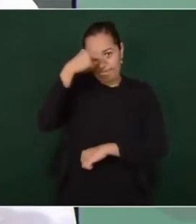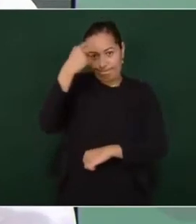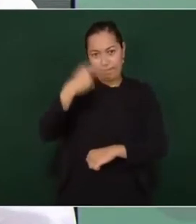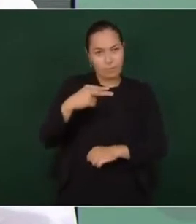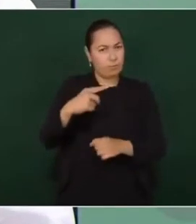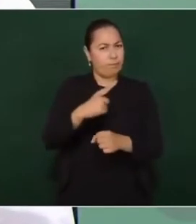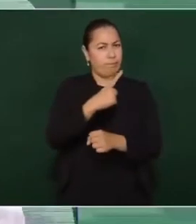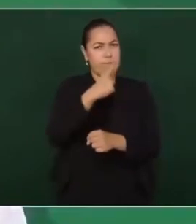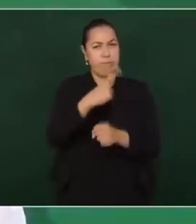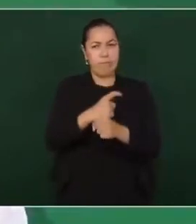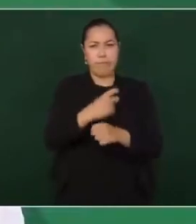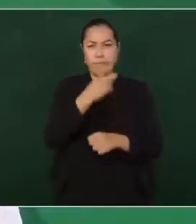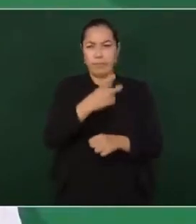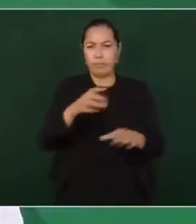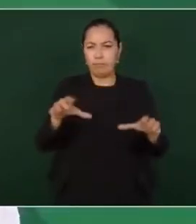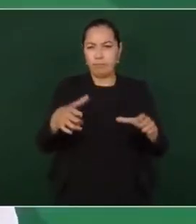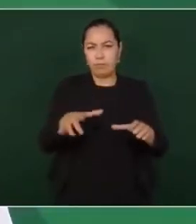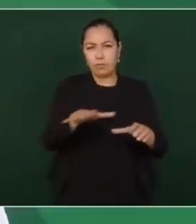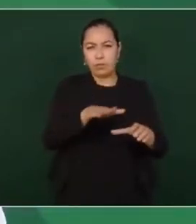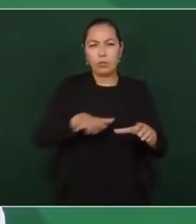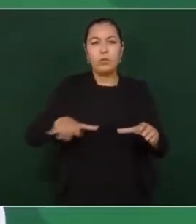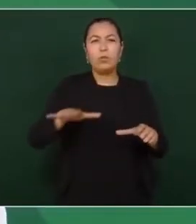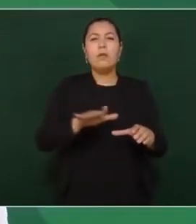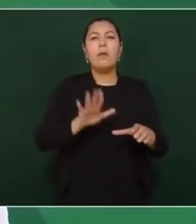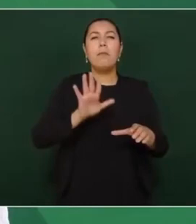principal institución de seguridad social.